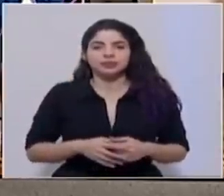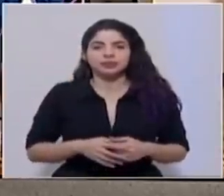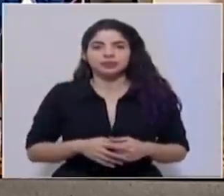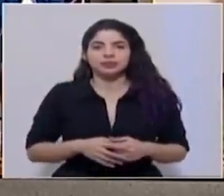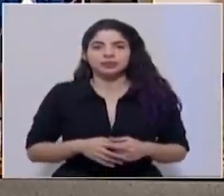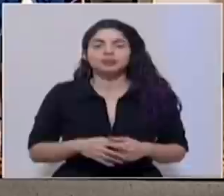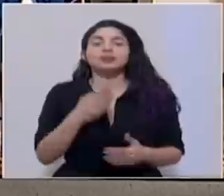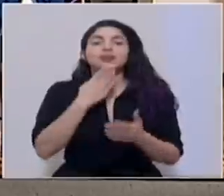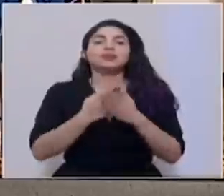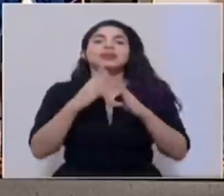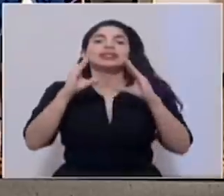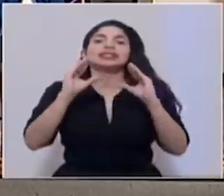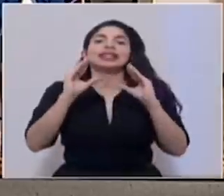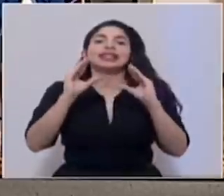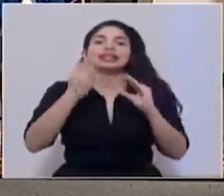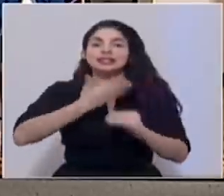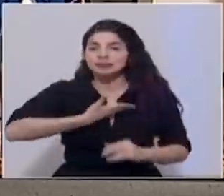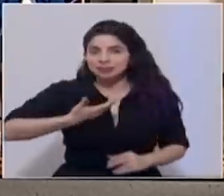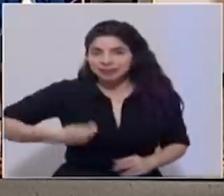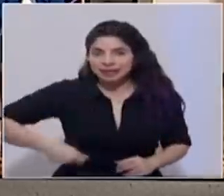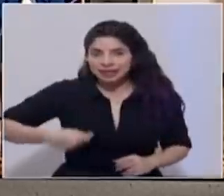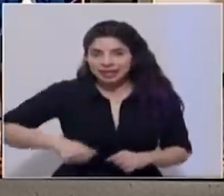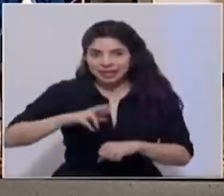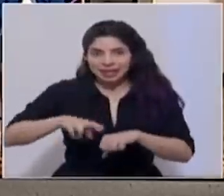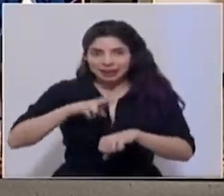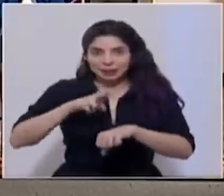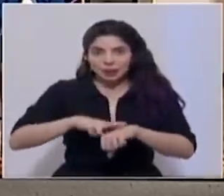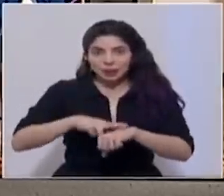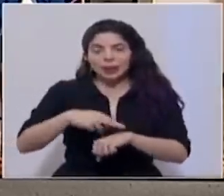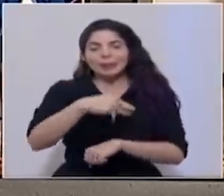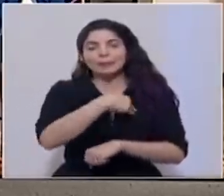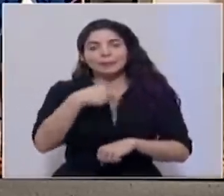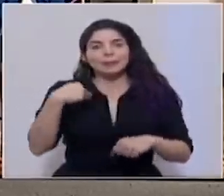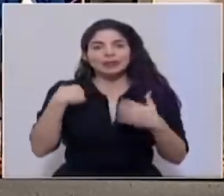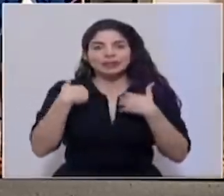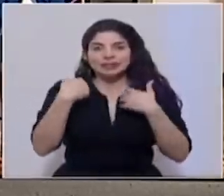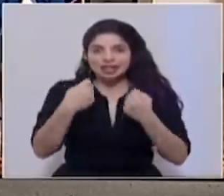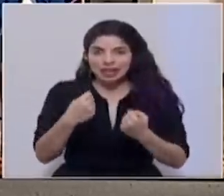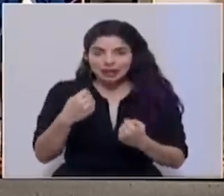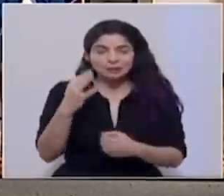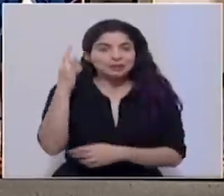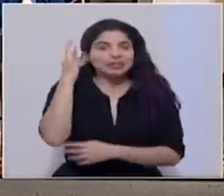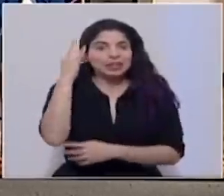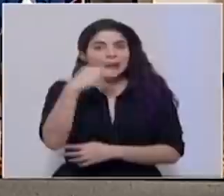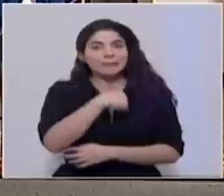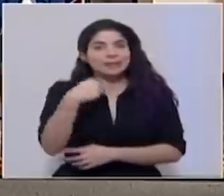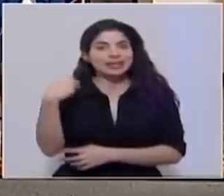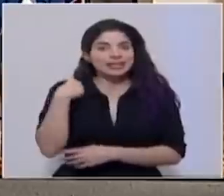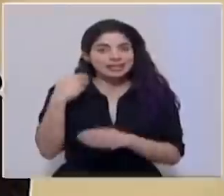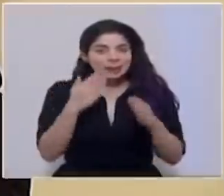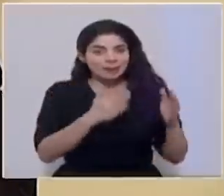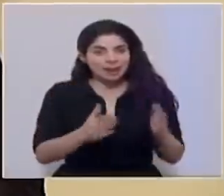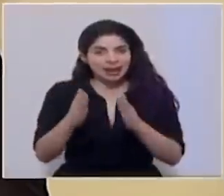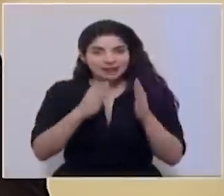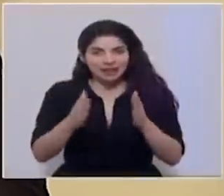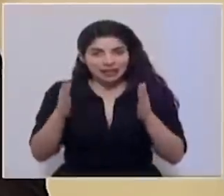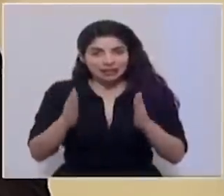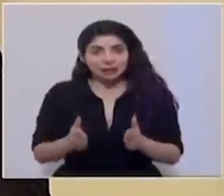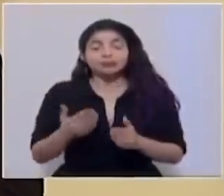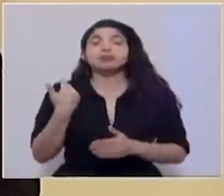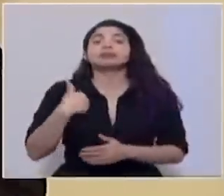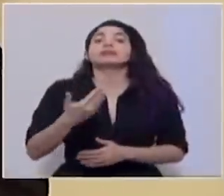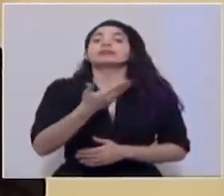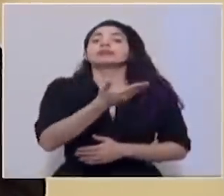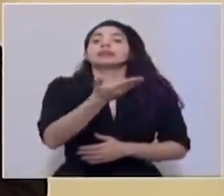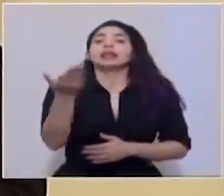Muy buenas tardes, señor Presidente de la República, señor Ministro de Salud, señora Ministra de Planificación, señores